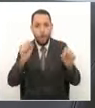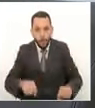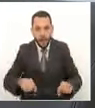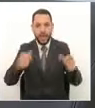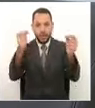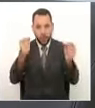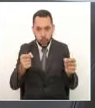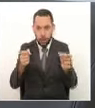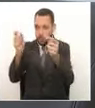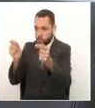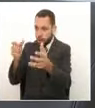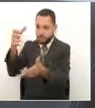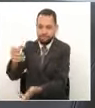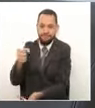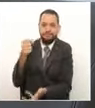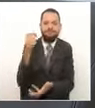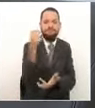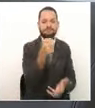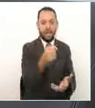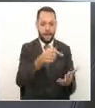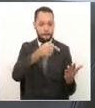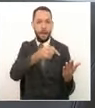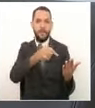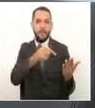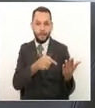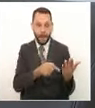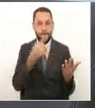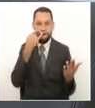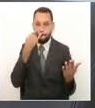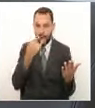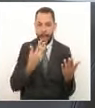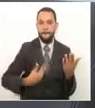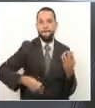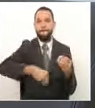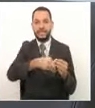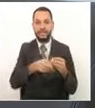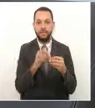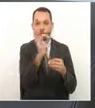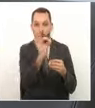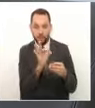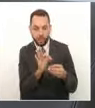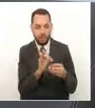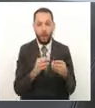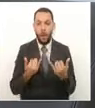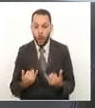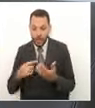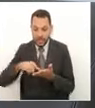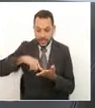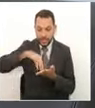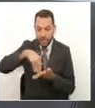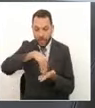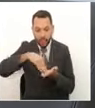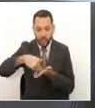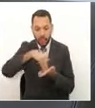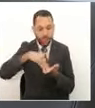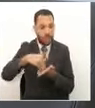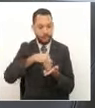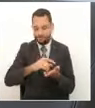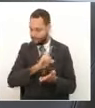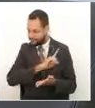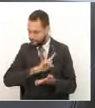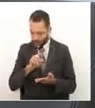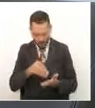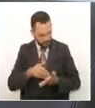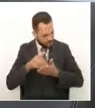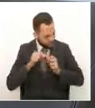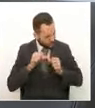hoy estar evaluando un plan de desarrollo que es ambicioso, que no puede decaer frente a la situación económica que tiene Risaralda y que va a